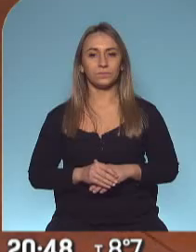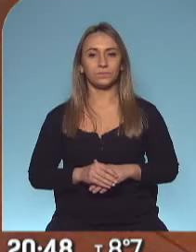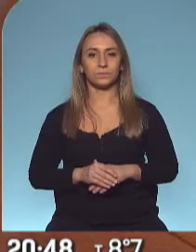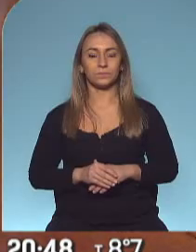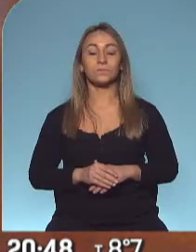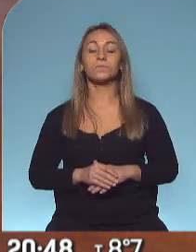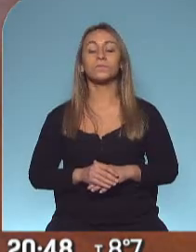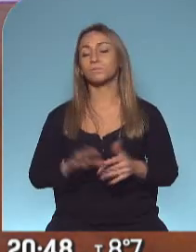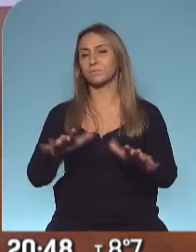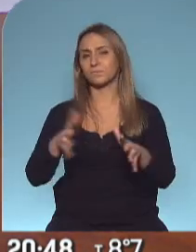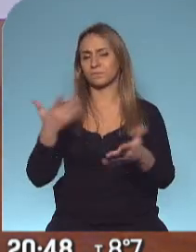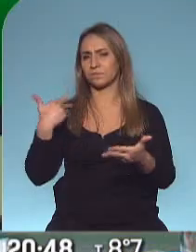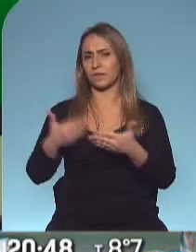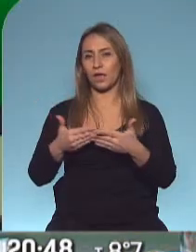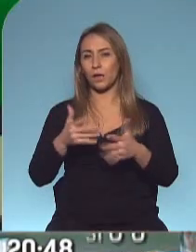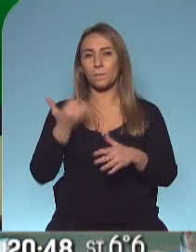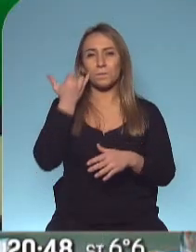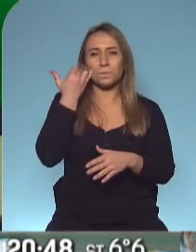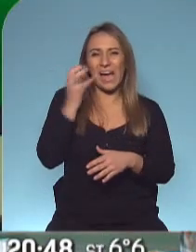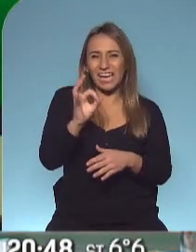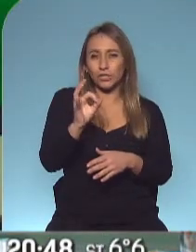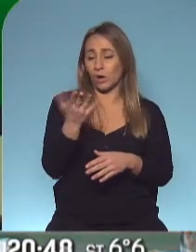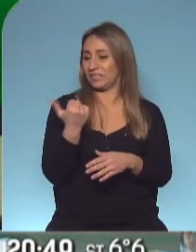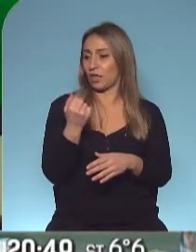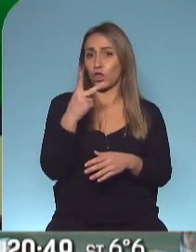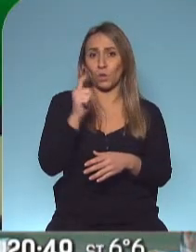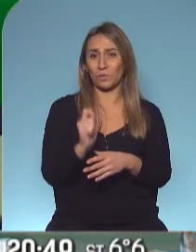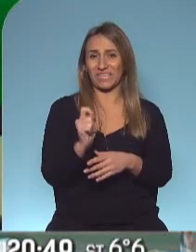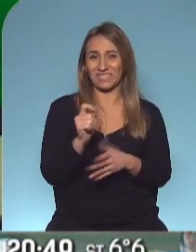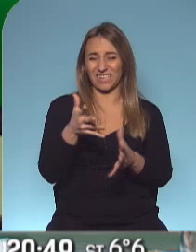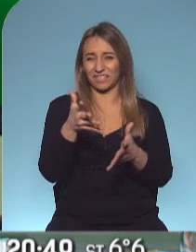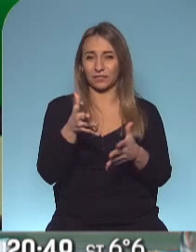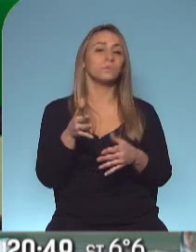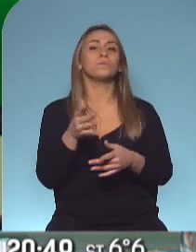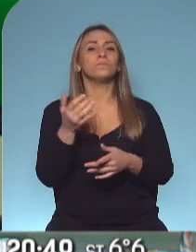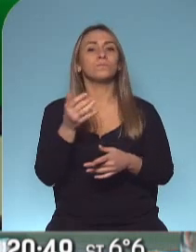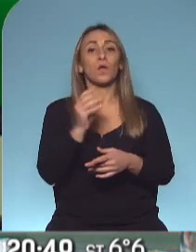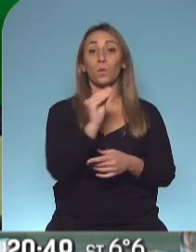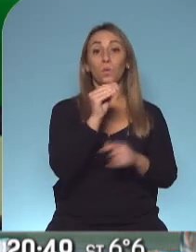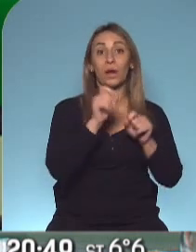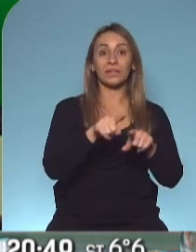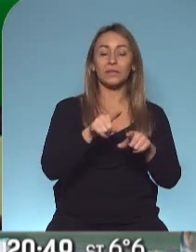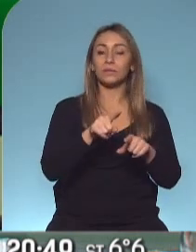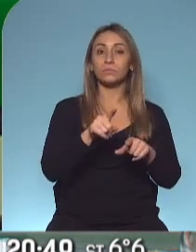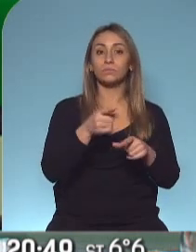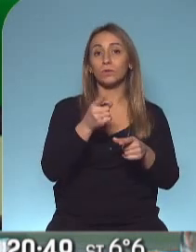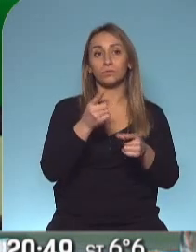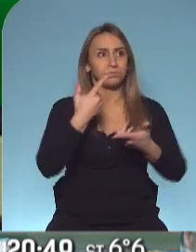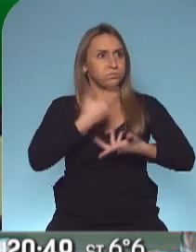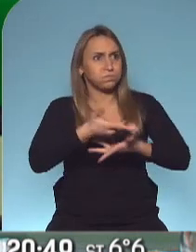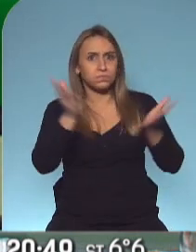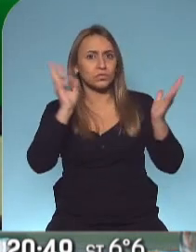A mediados de mayo, de mayo, dos meses y medio pasaron, Brasil ya era noticia por su